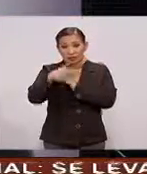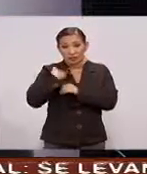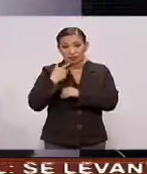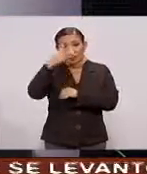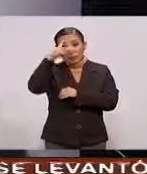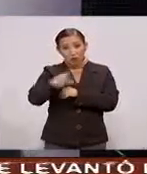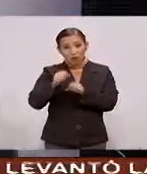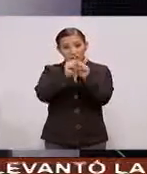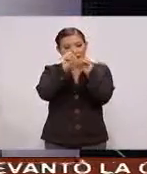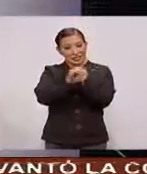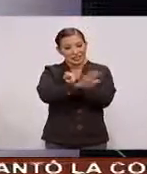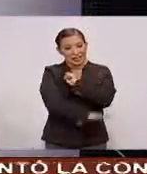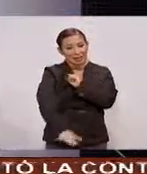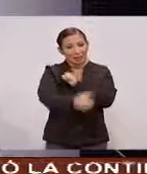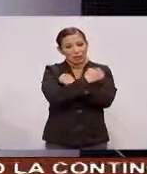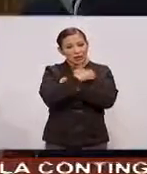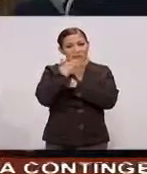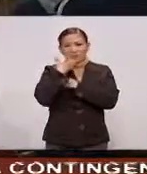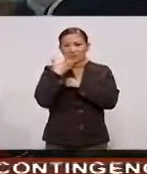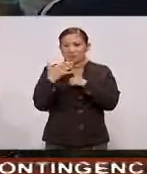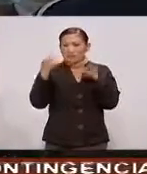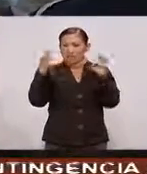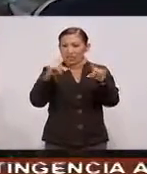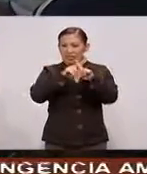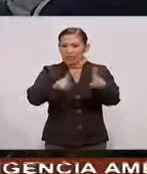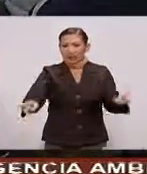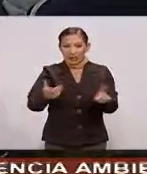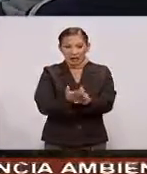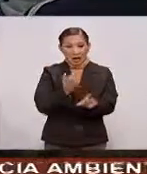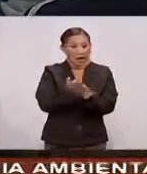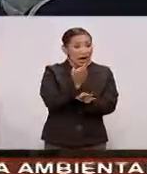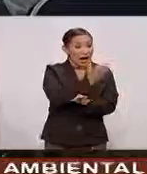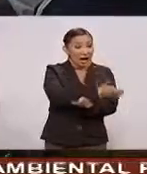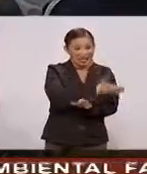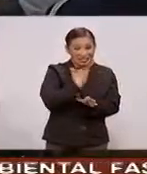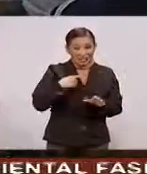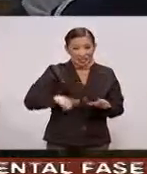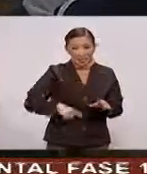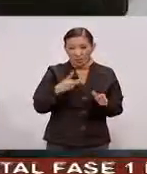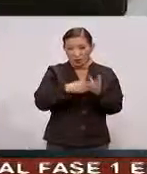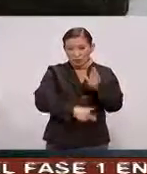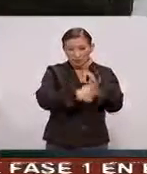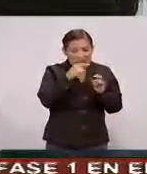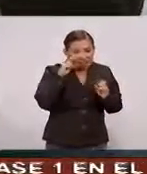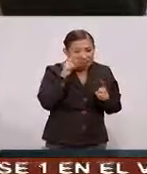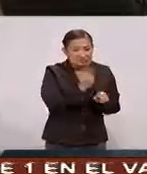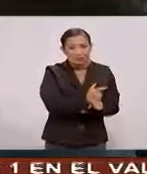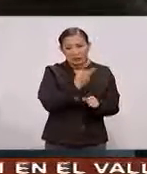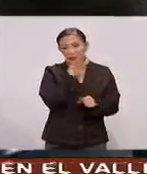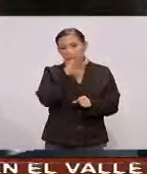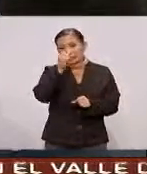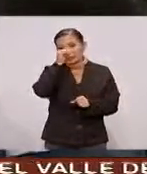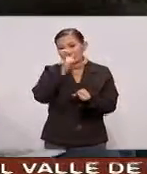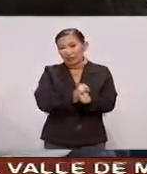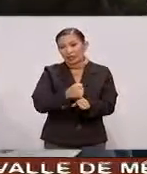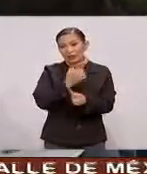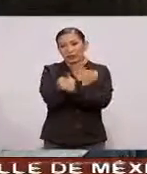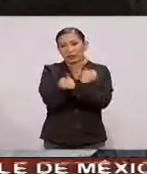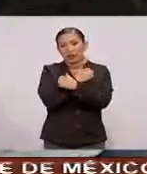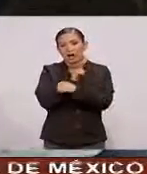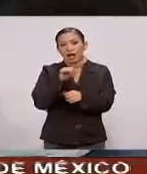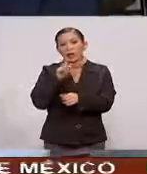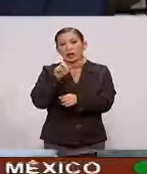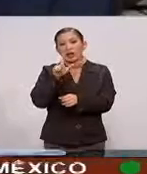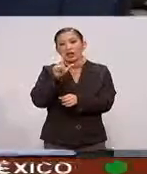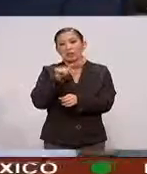tenga un sistema educativo Radicalmente distinto Al que recibió el gobierno federal En 2012 Esto lo afirmó El secretario de educación pública